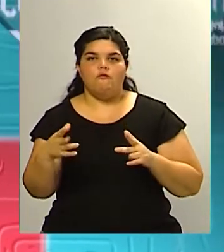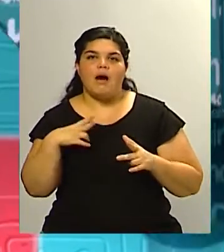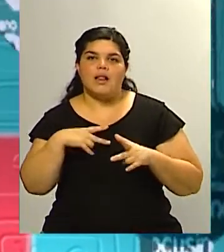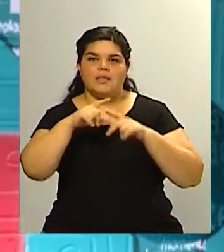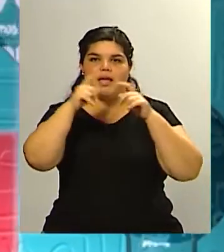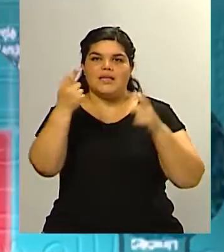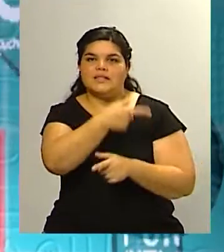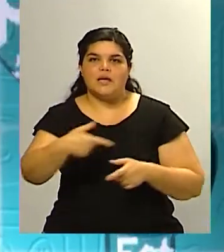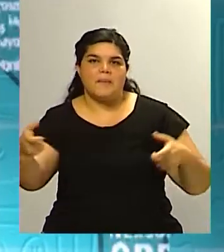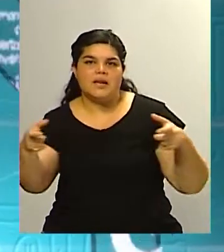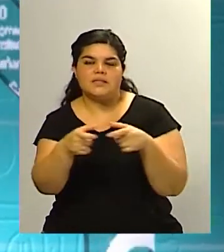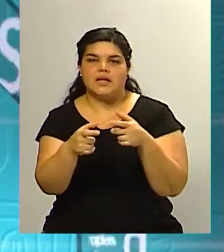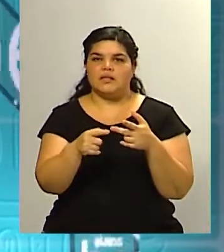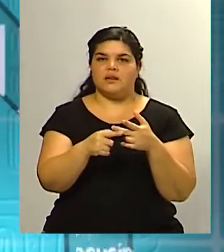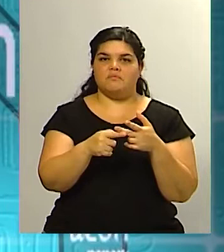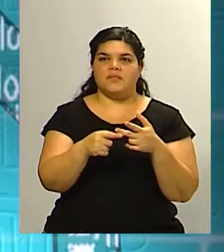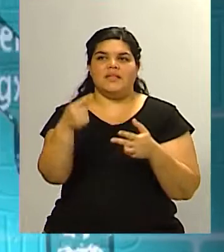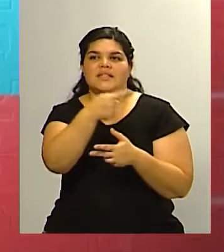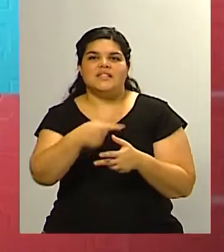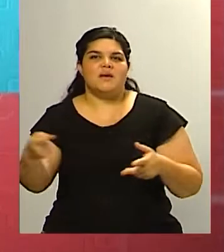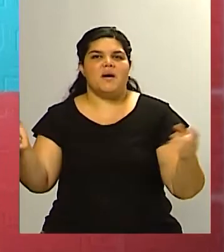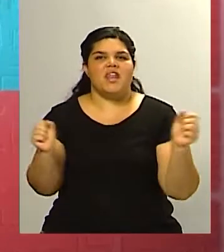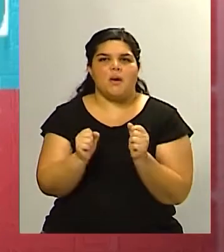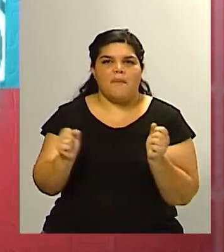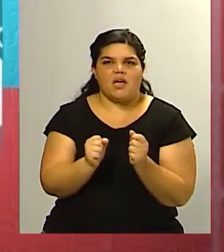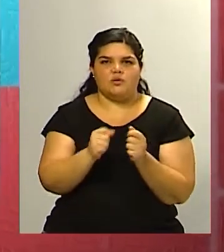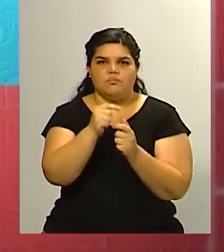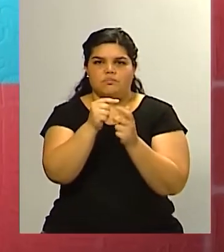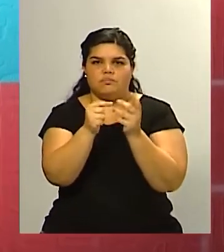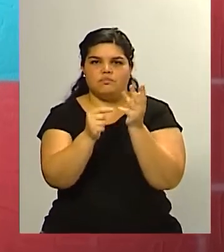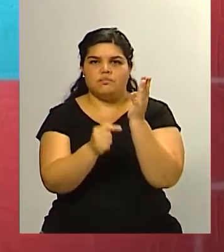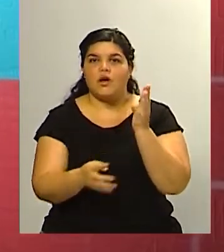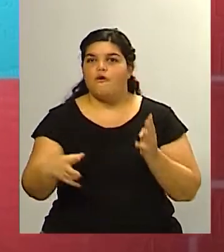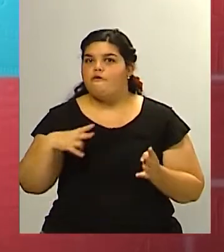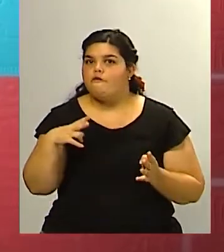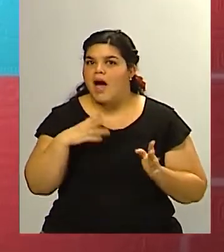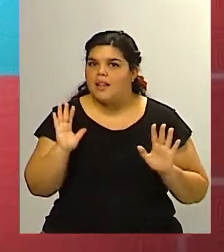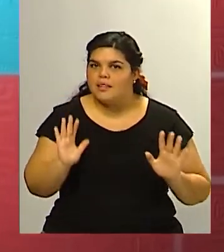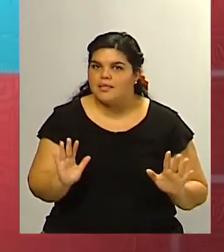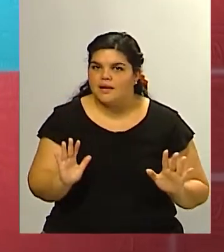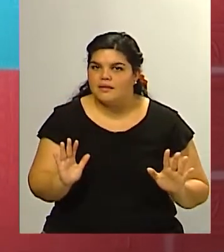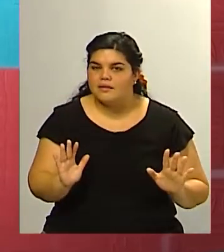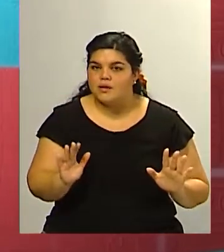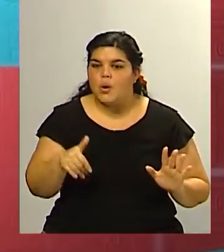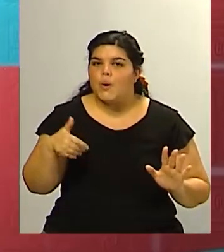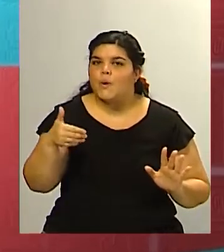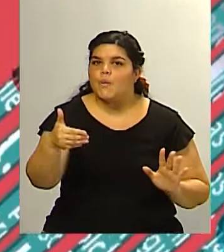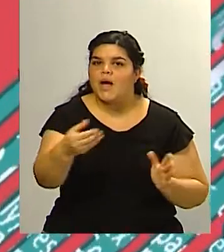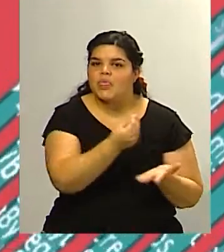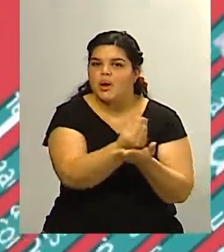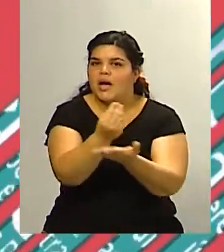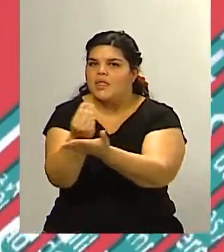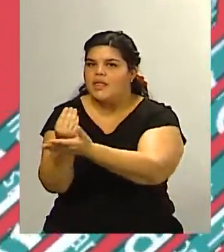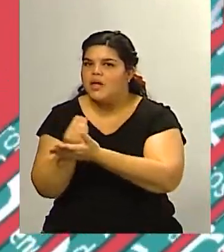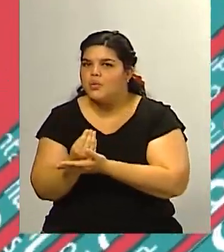la semana de mayo digo veamos que las candidaturas recién van a empezar a tomar color definitivo y permanente allá